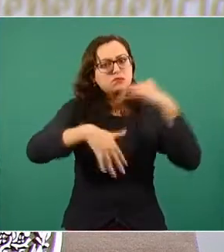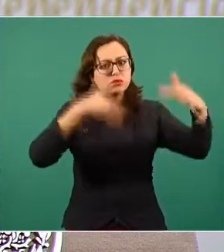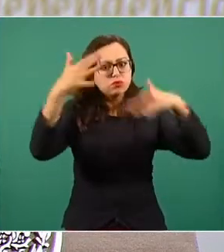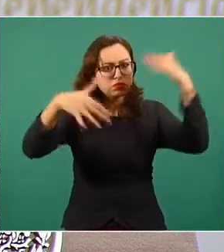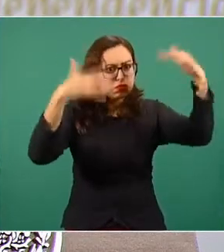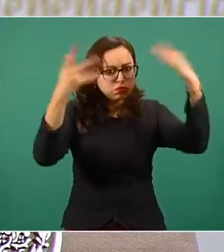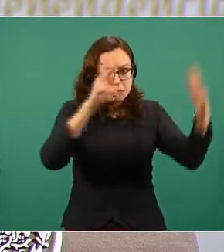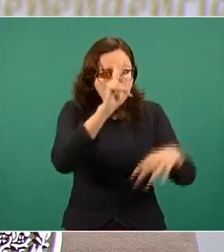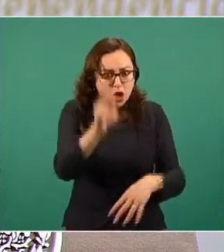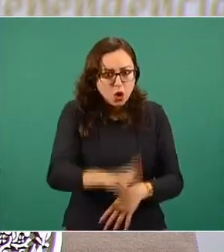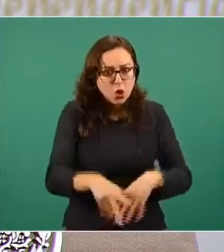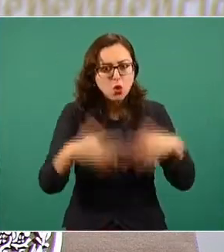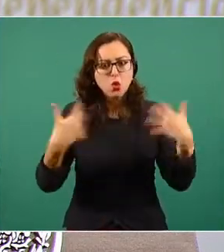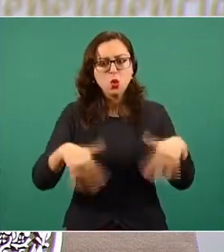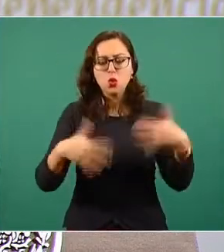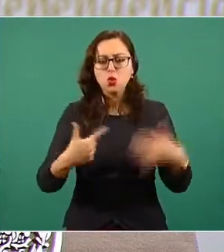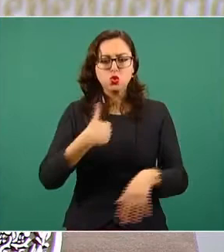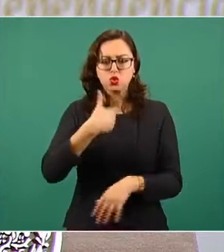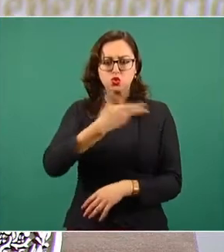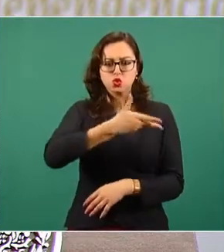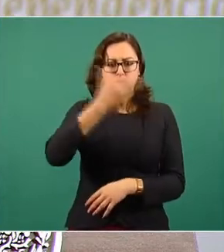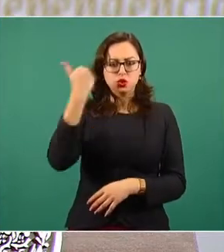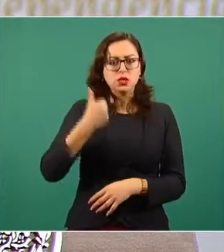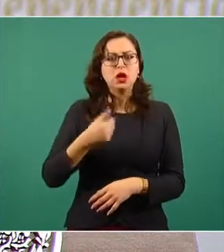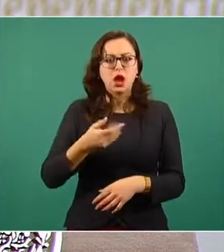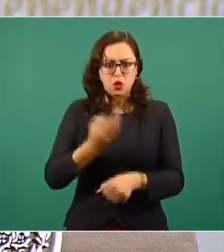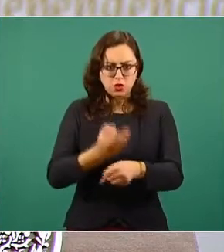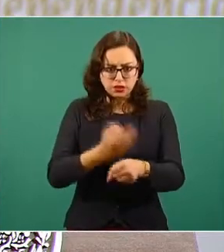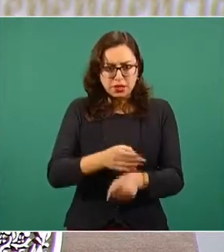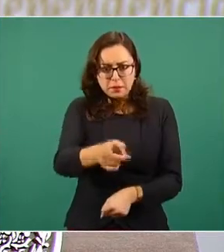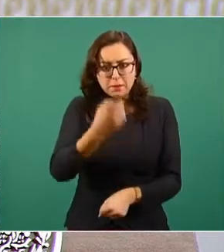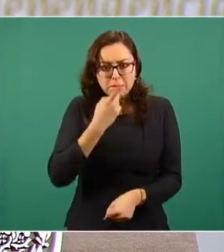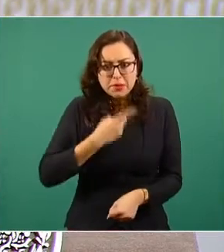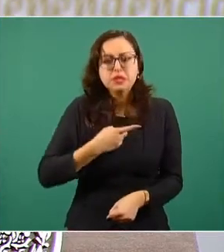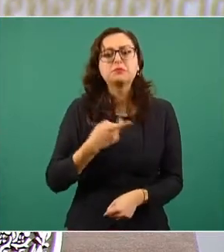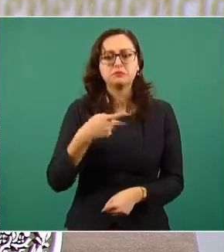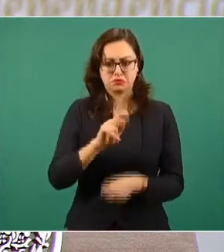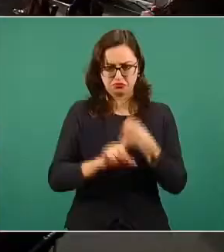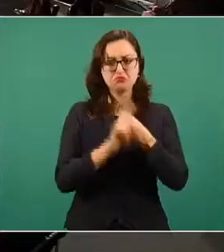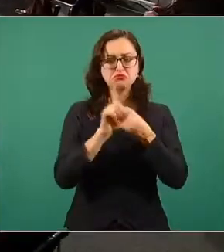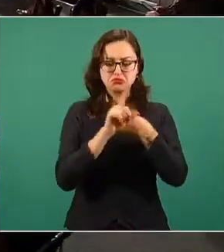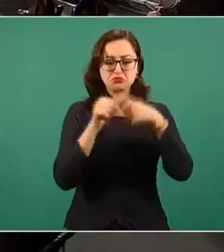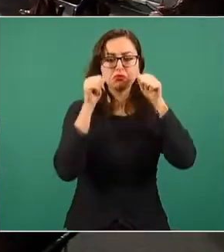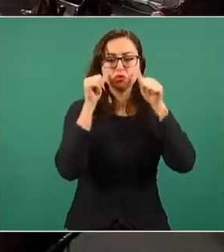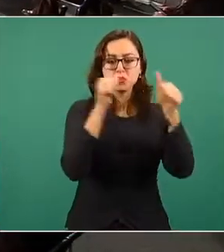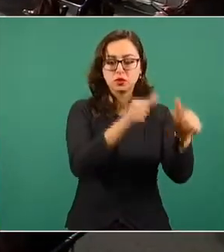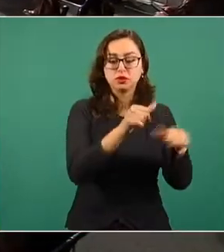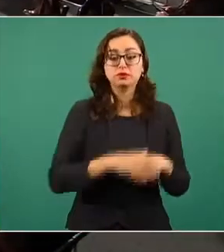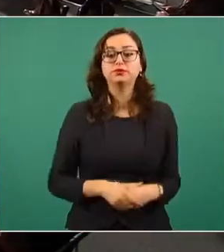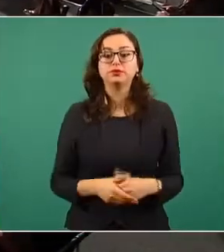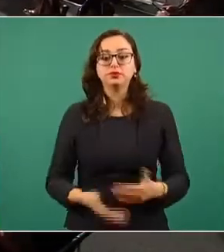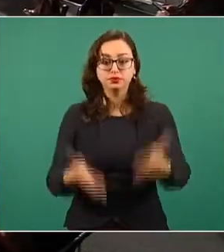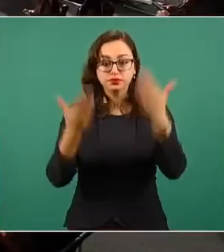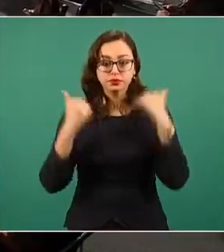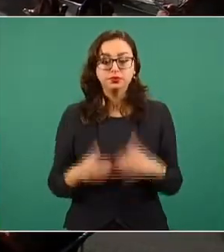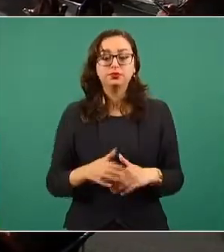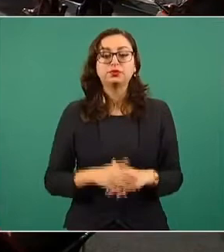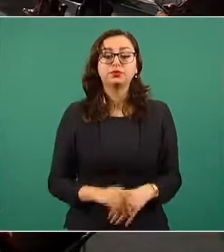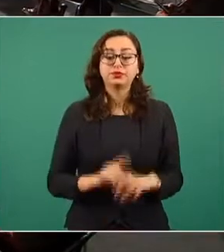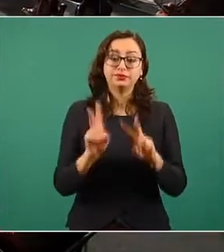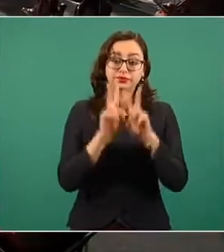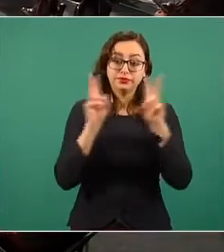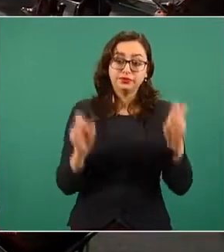pero que se atiende el problema. Respecto al conflicto de Aldama y Xenaló,